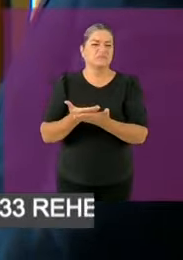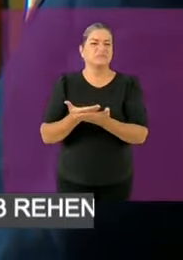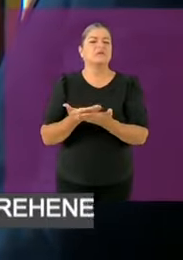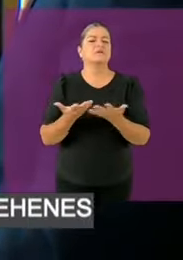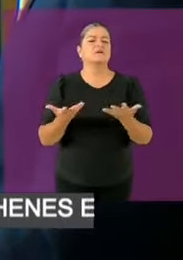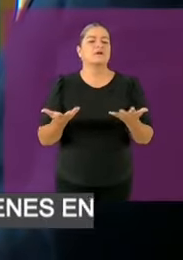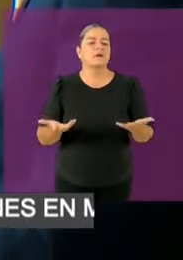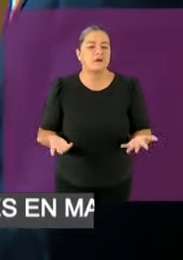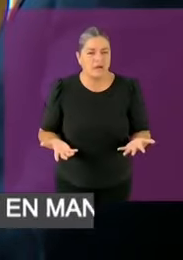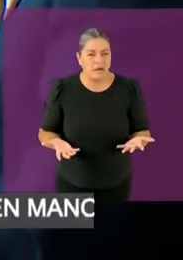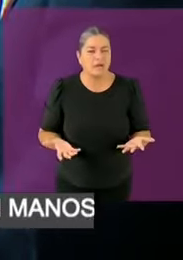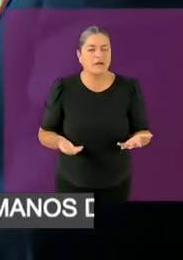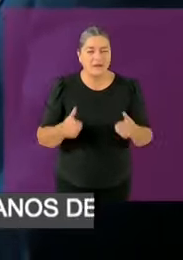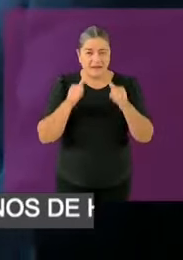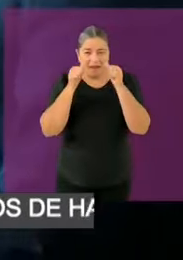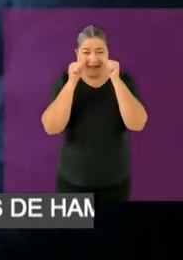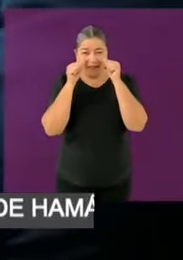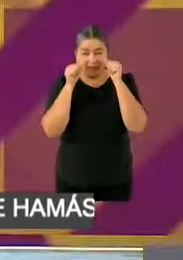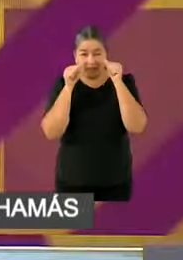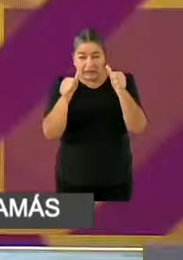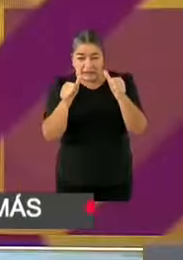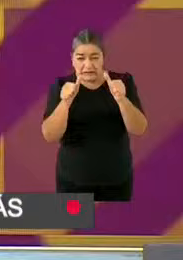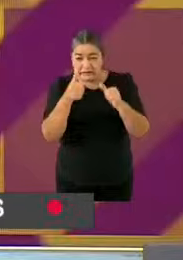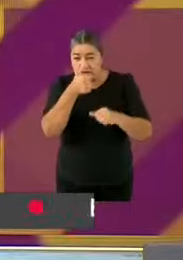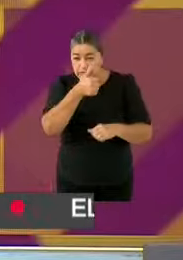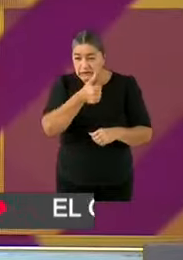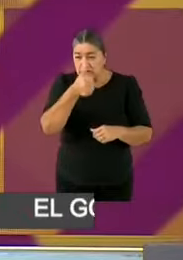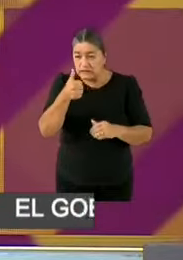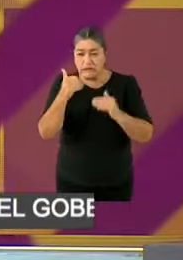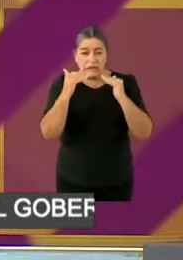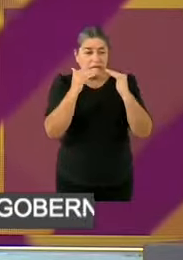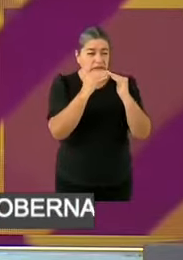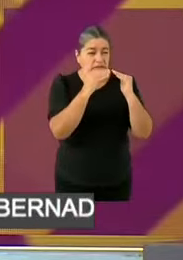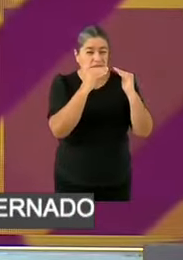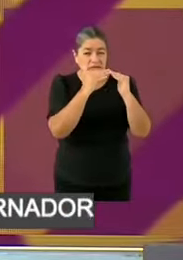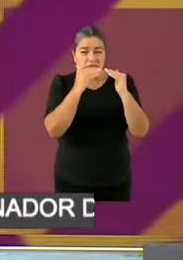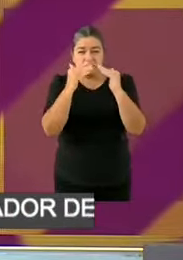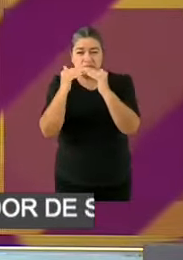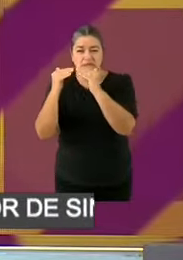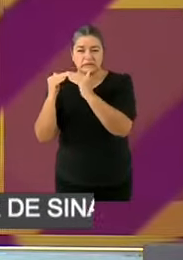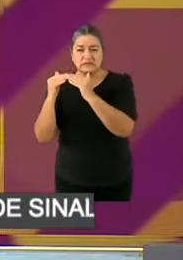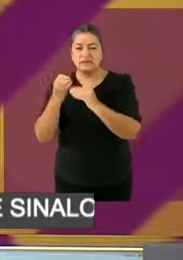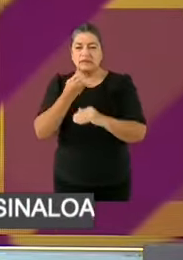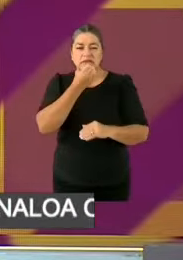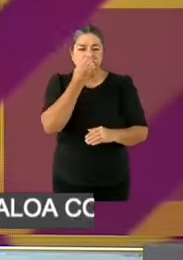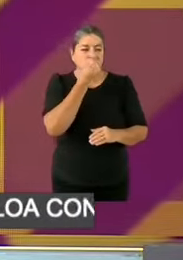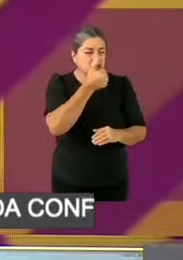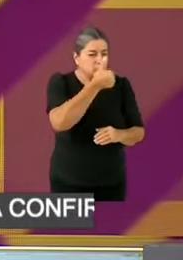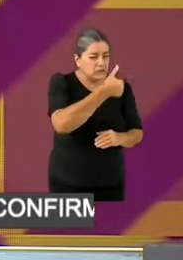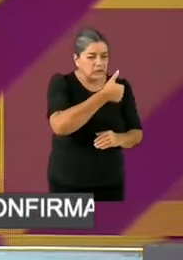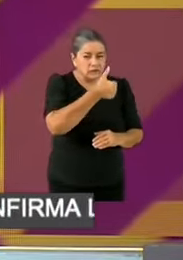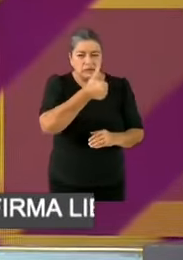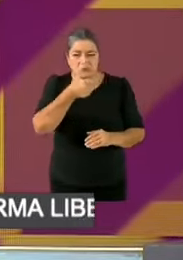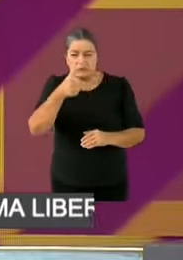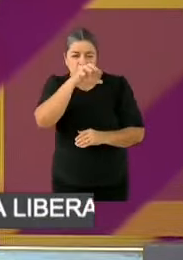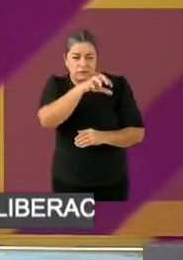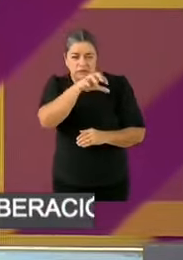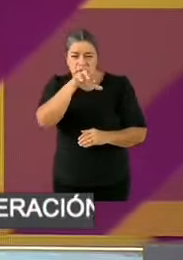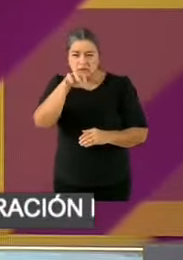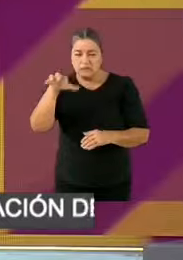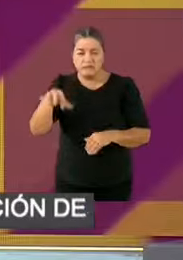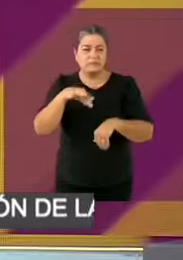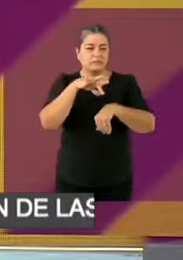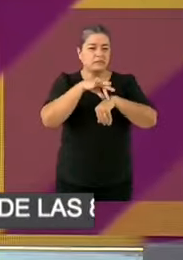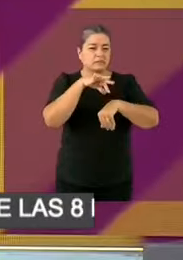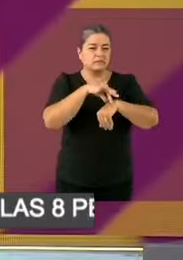La atención los 365 días del año, que haya médicos 24 horas del día. La formación médica, que fue